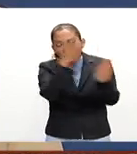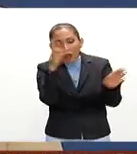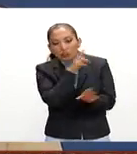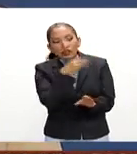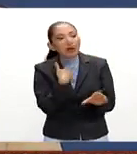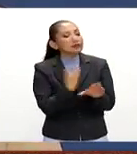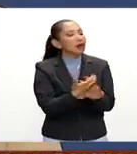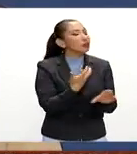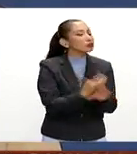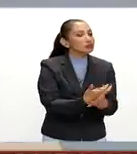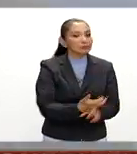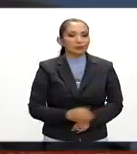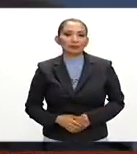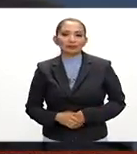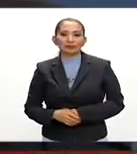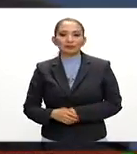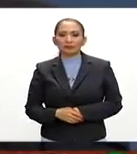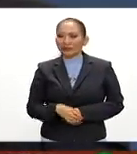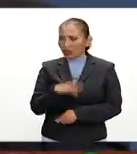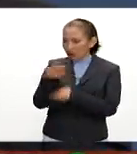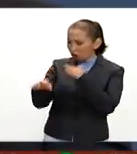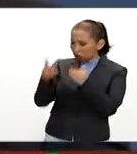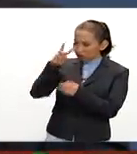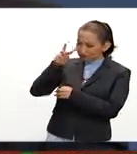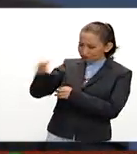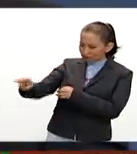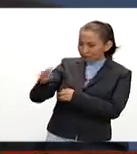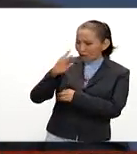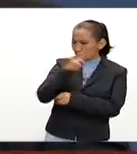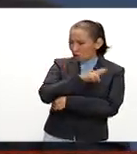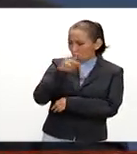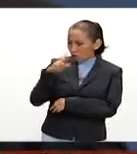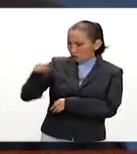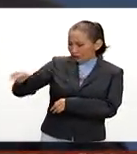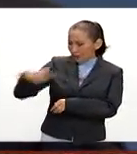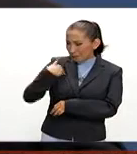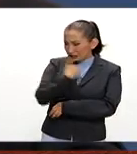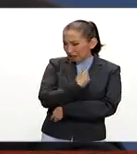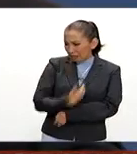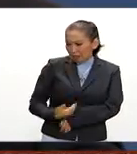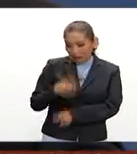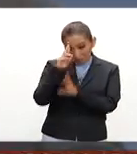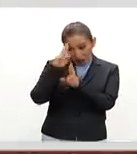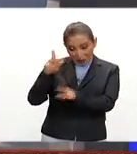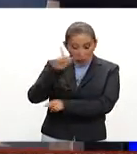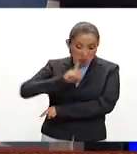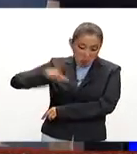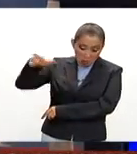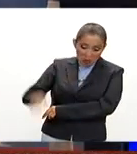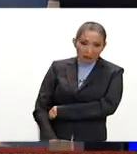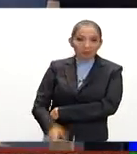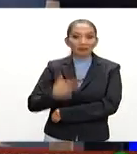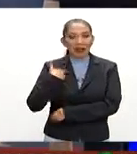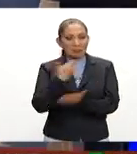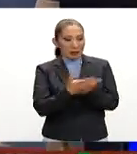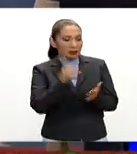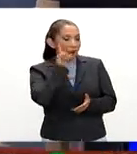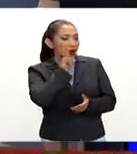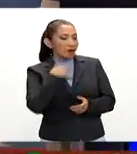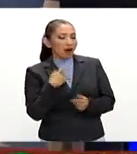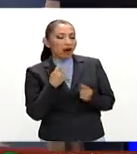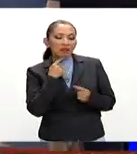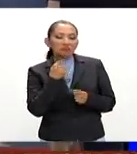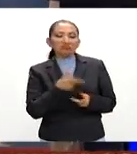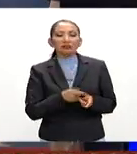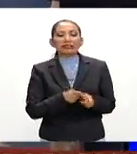contra los estadounidenses. Todo lo que veo es que Putin no tiene respeto por esta persona. Por su lado, Clinton no arriesgó y